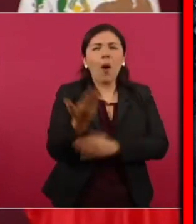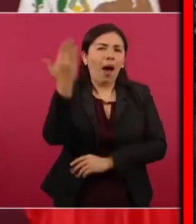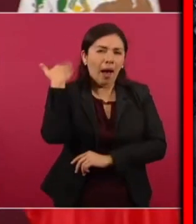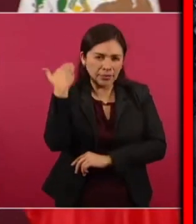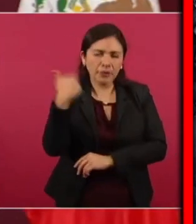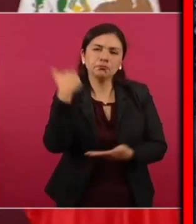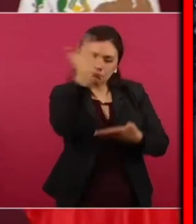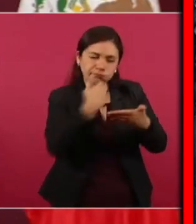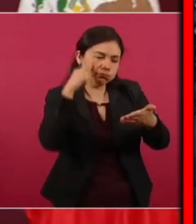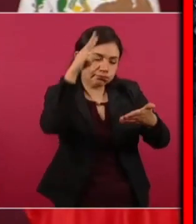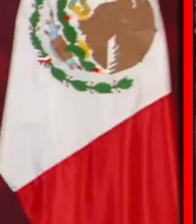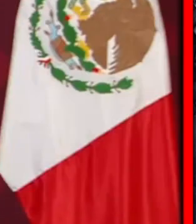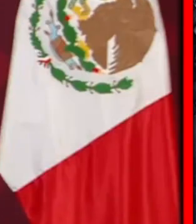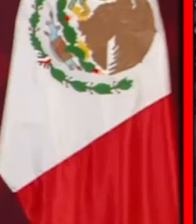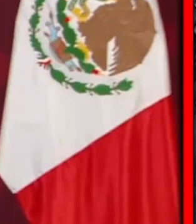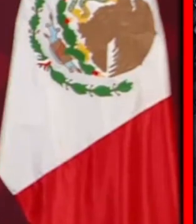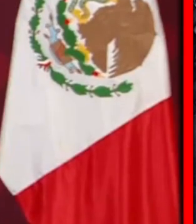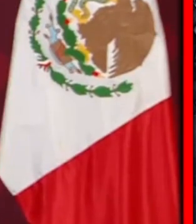fueron para litios porque